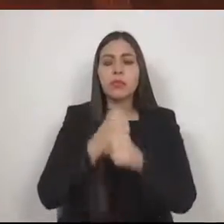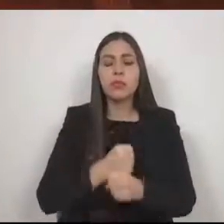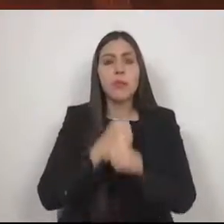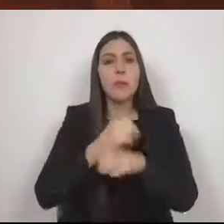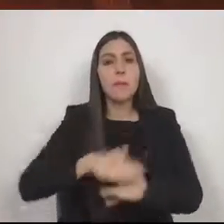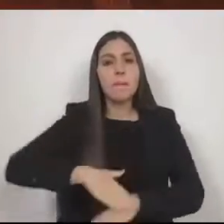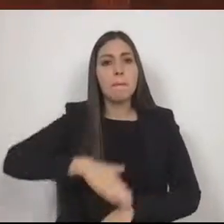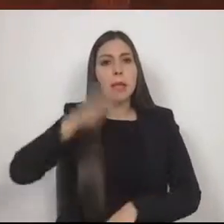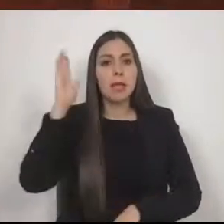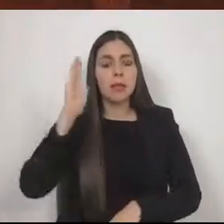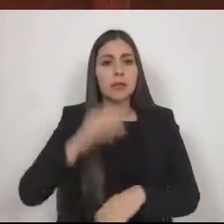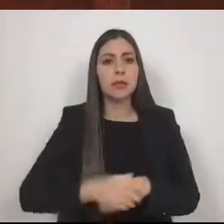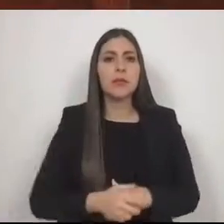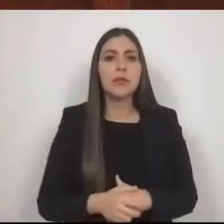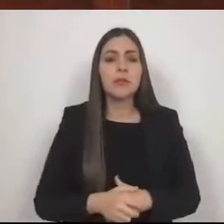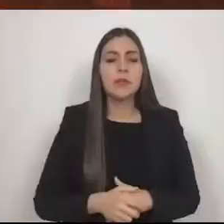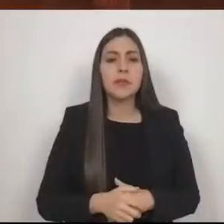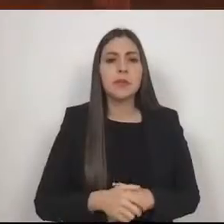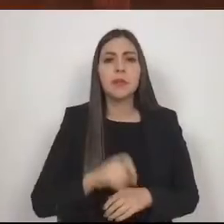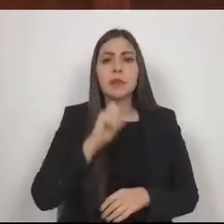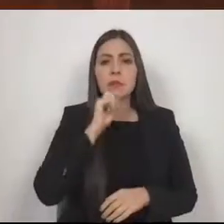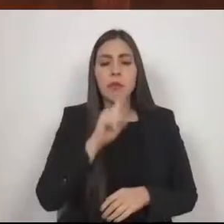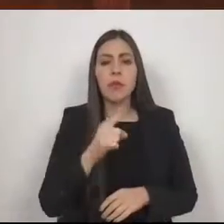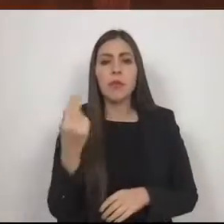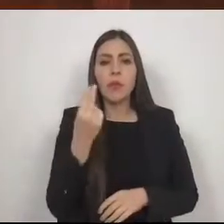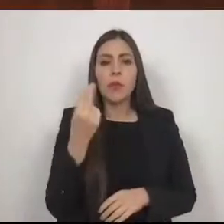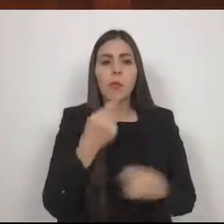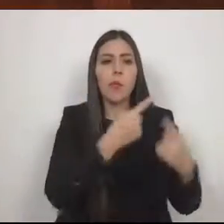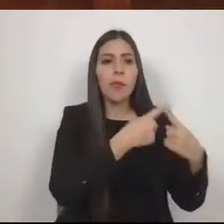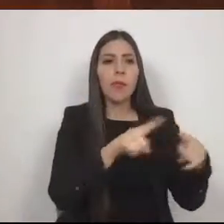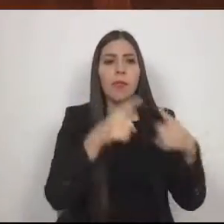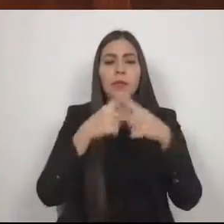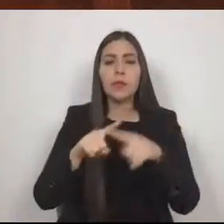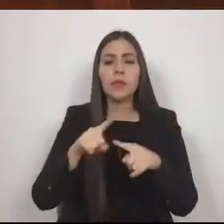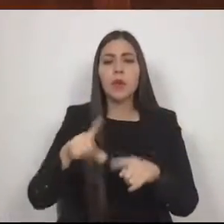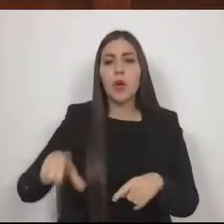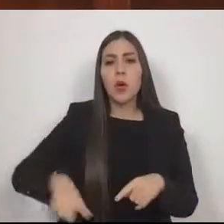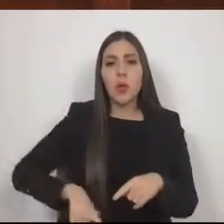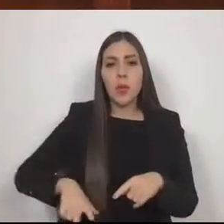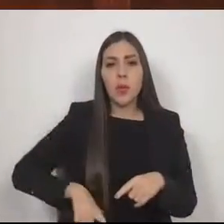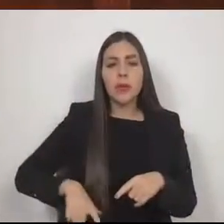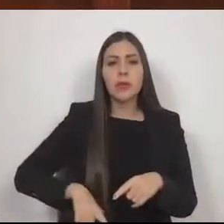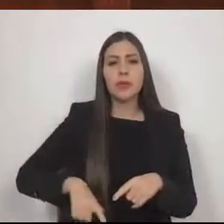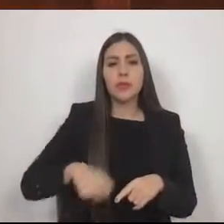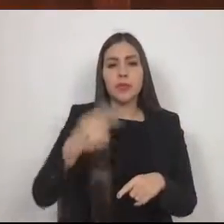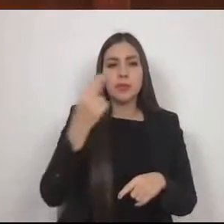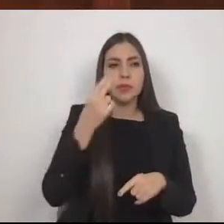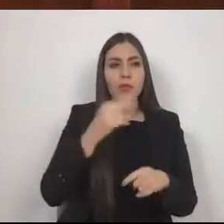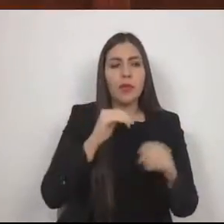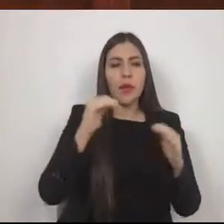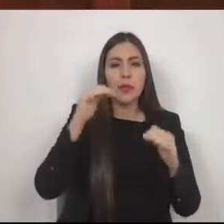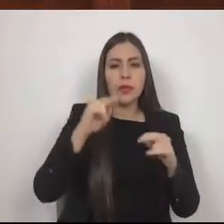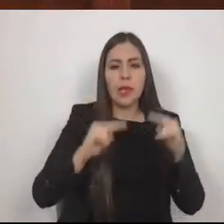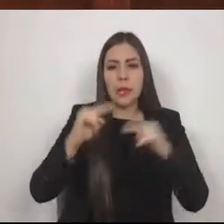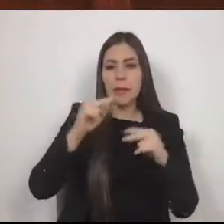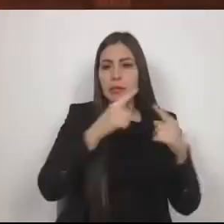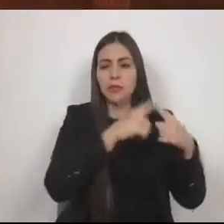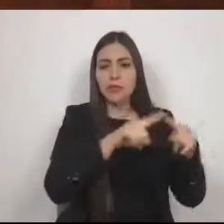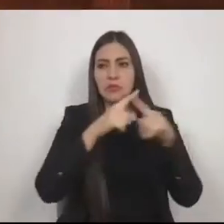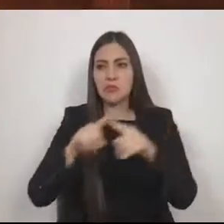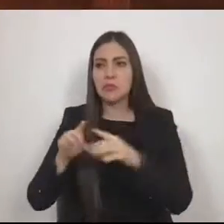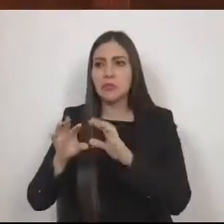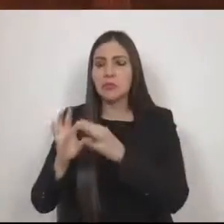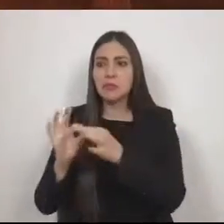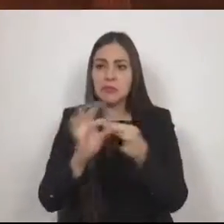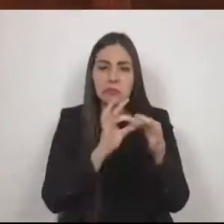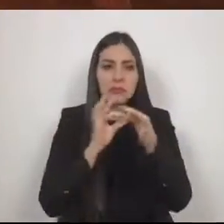así como reforzar la coordinación entre los diferentes niveles de gobierno para poder ubicar las zonas vulnerables y